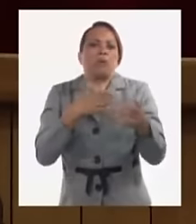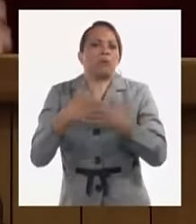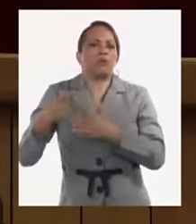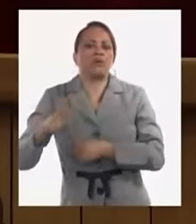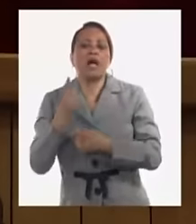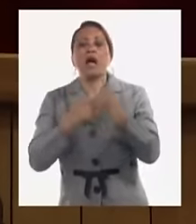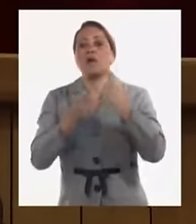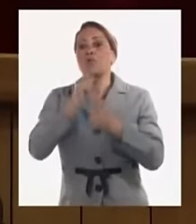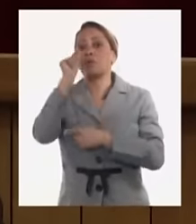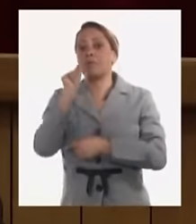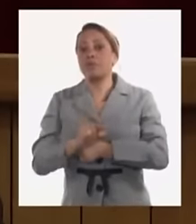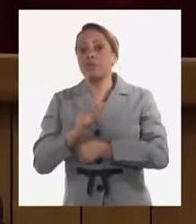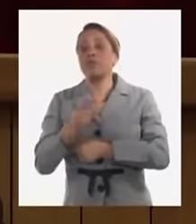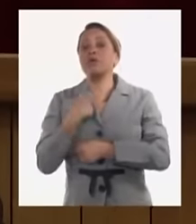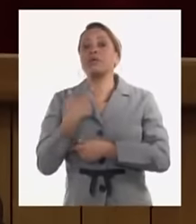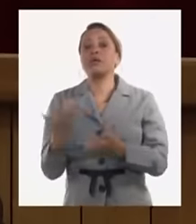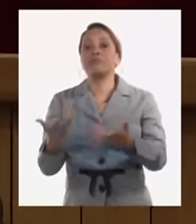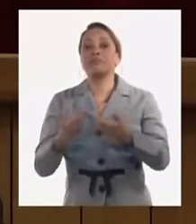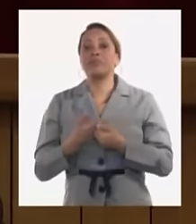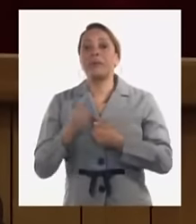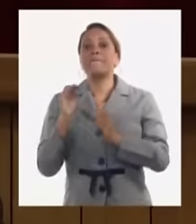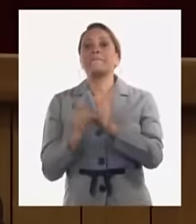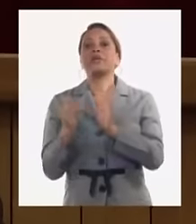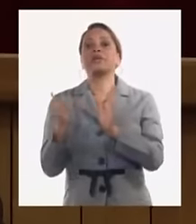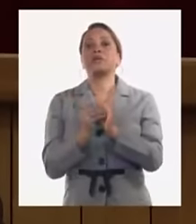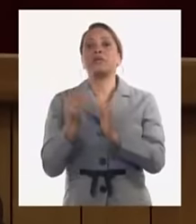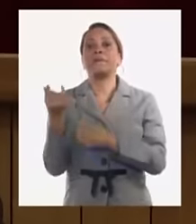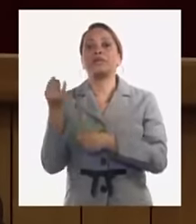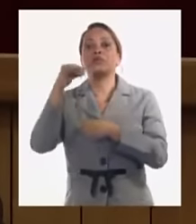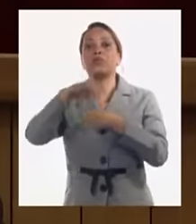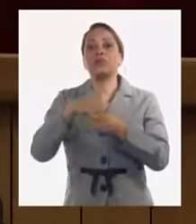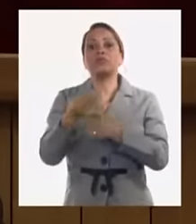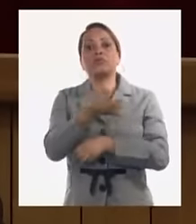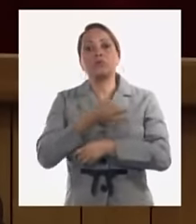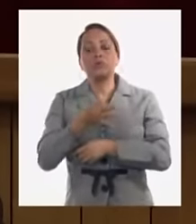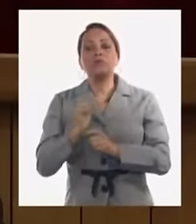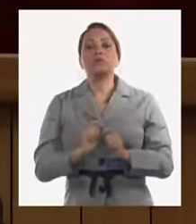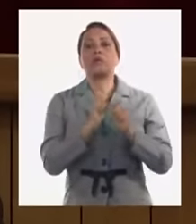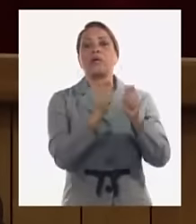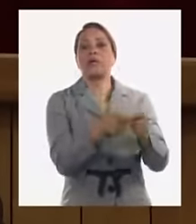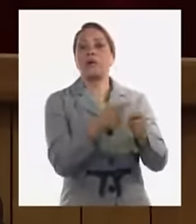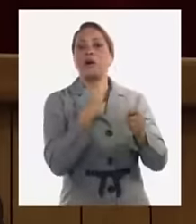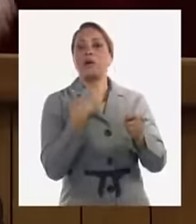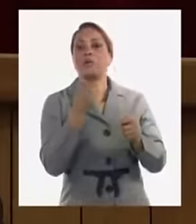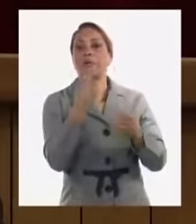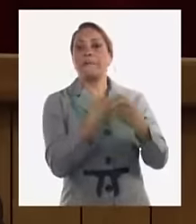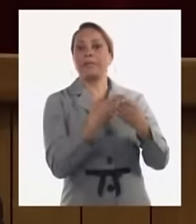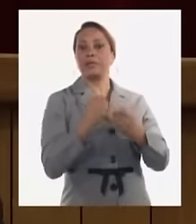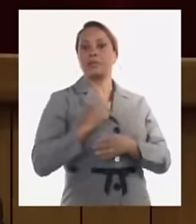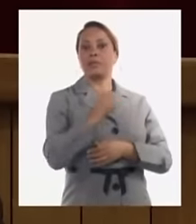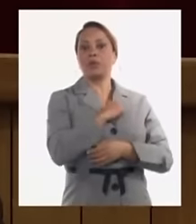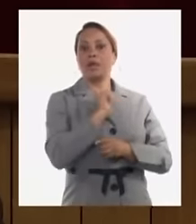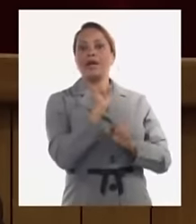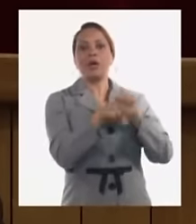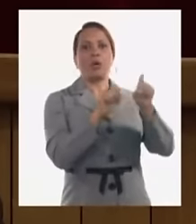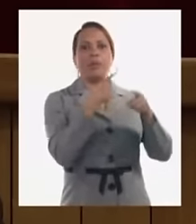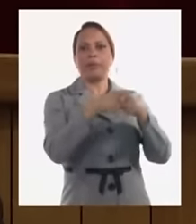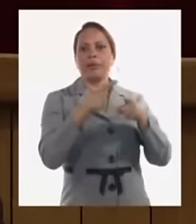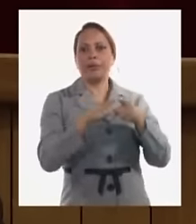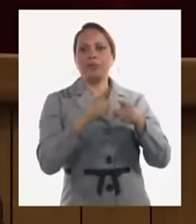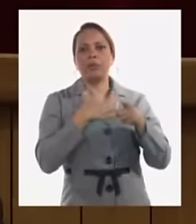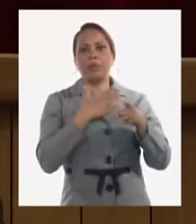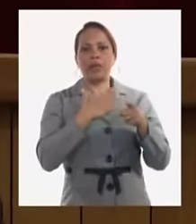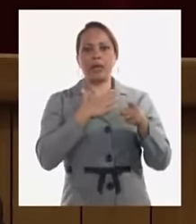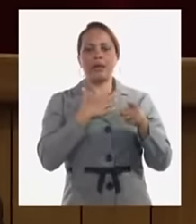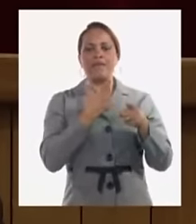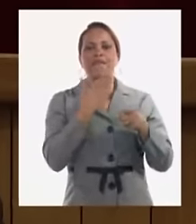cogido millones del presupuesto del municipio se lo ha dado un particular para que haga una inversión en beneficio